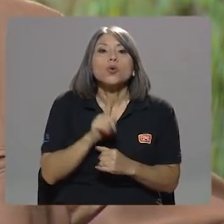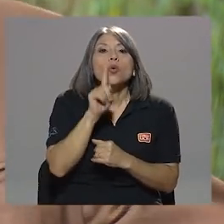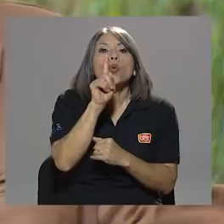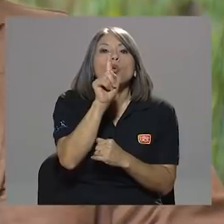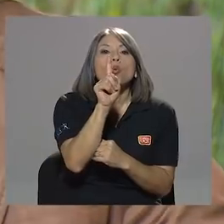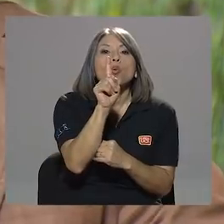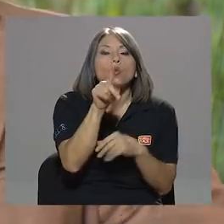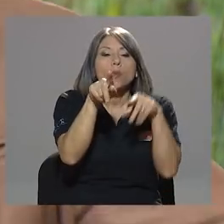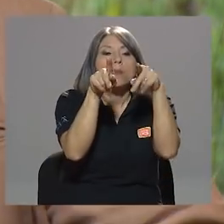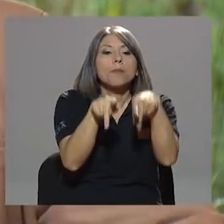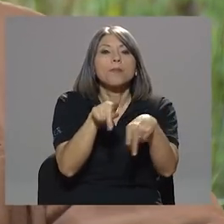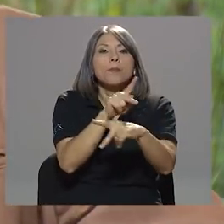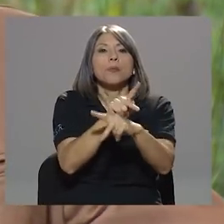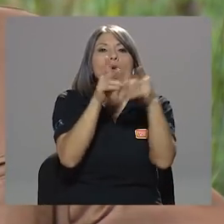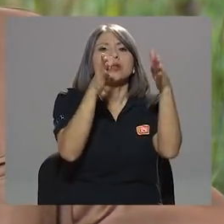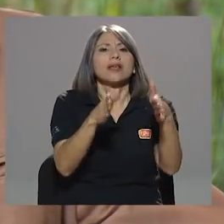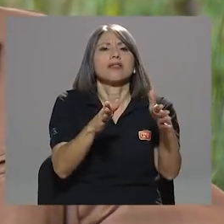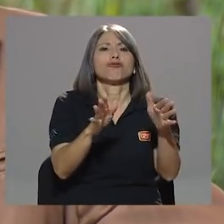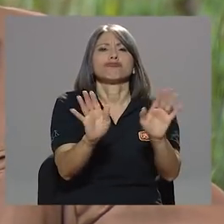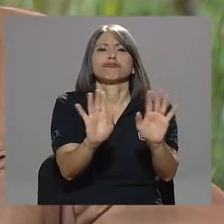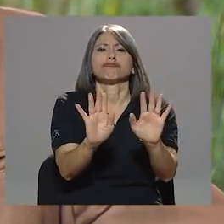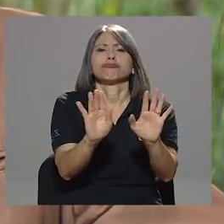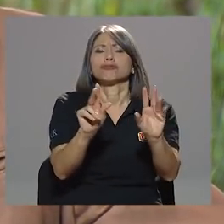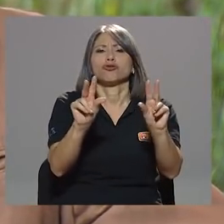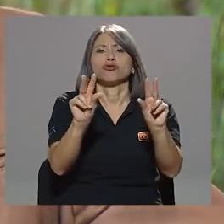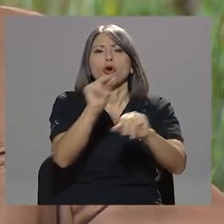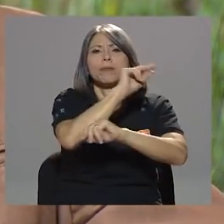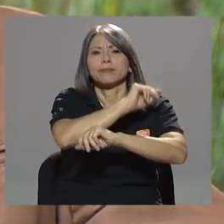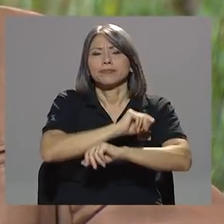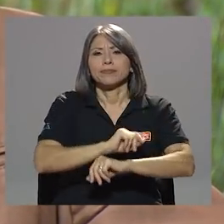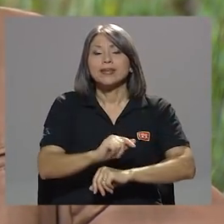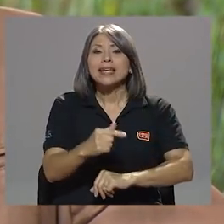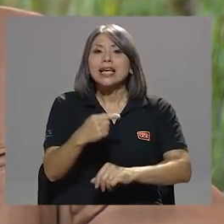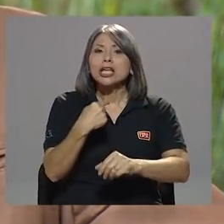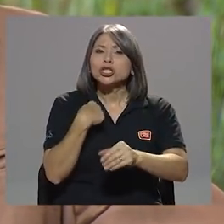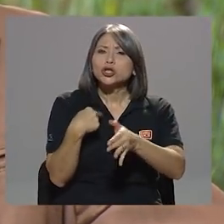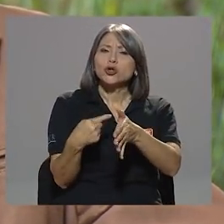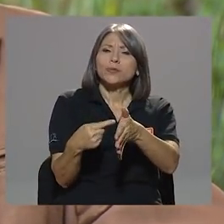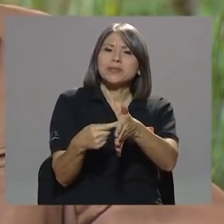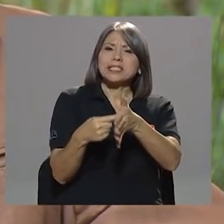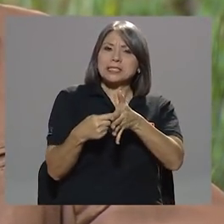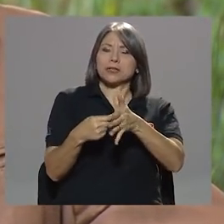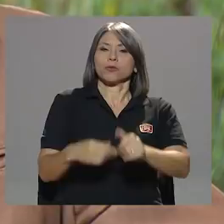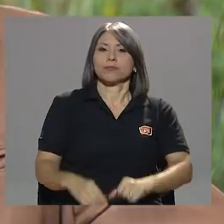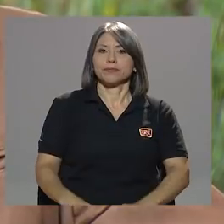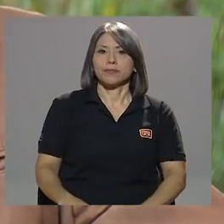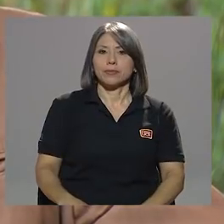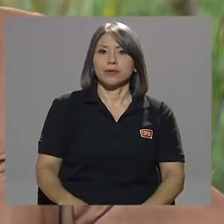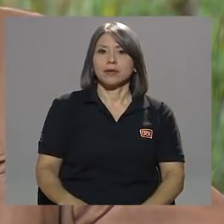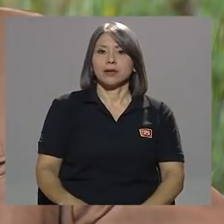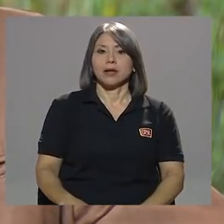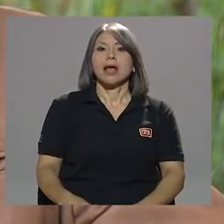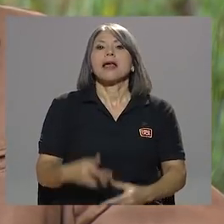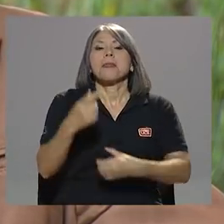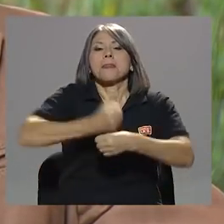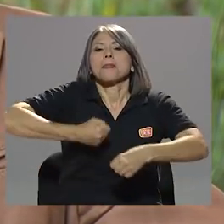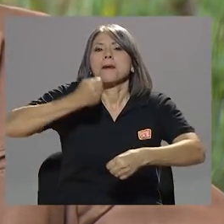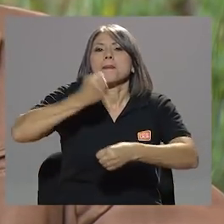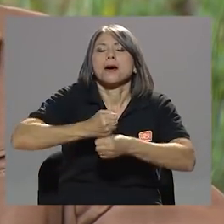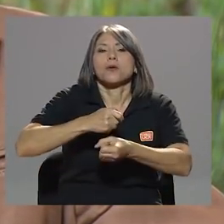protegido, ni mucho menos. ¿Por qué no? Exijo para lo que los diputados se les paga.